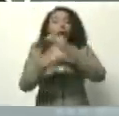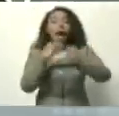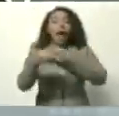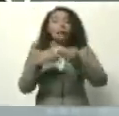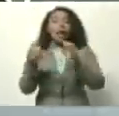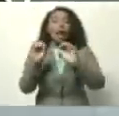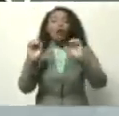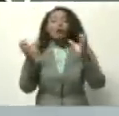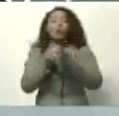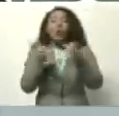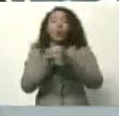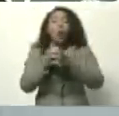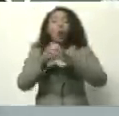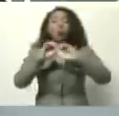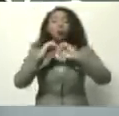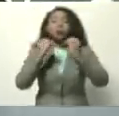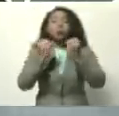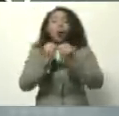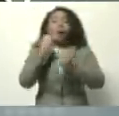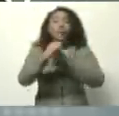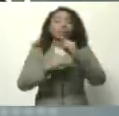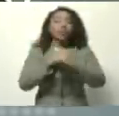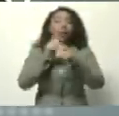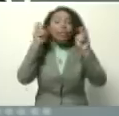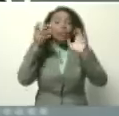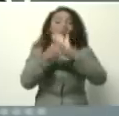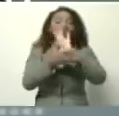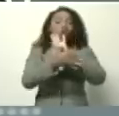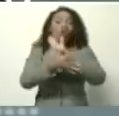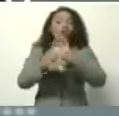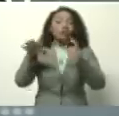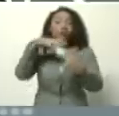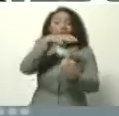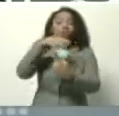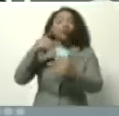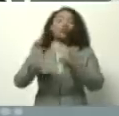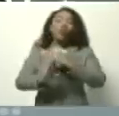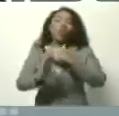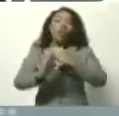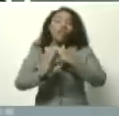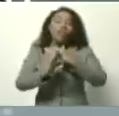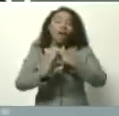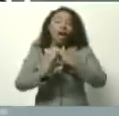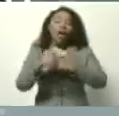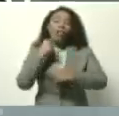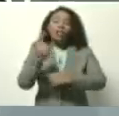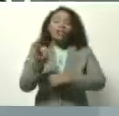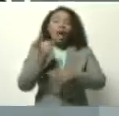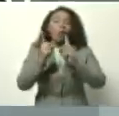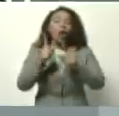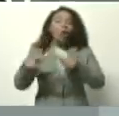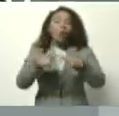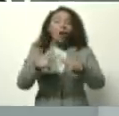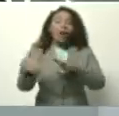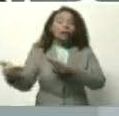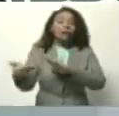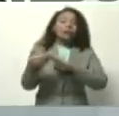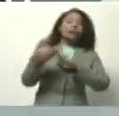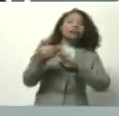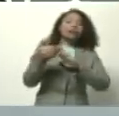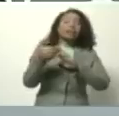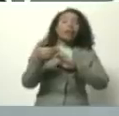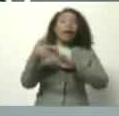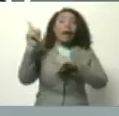internacional en esta materia y todavía nuestro país está incluido como zona de afectación por el paso en el recorrido